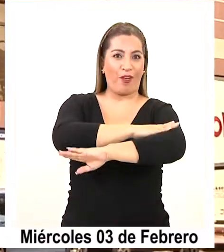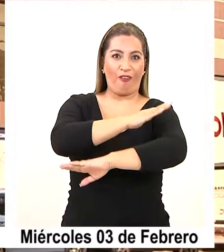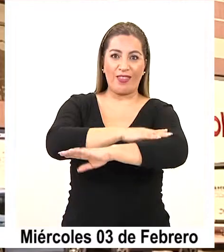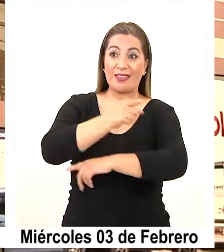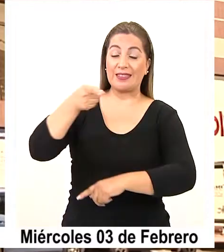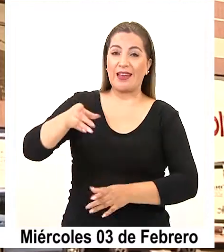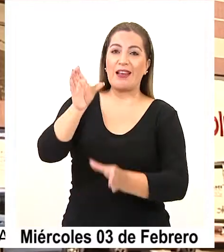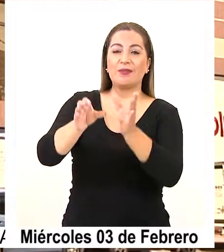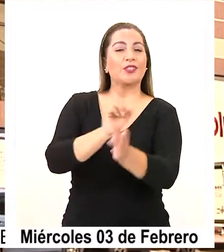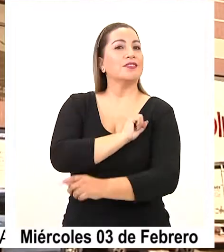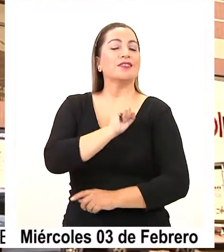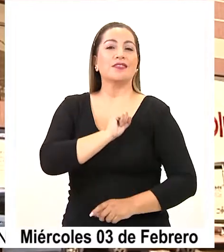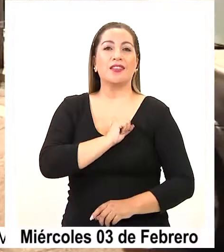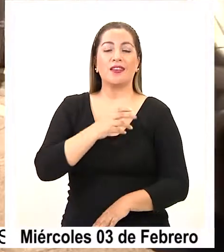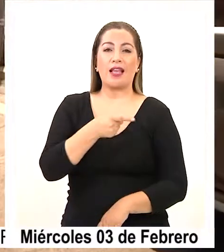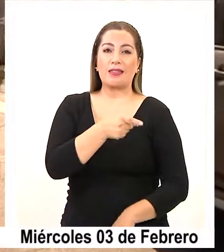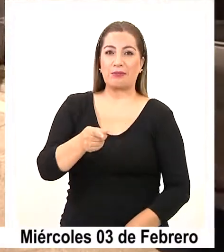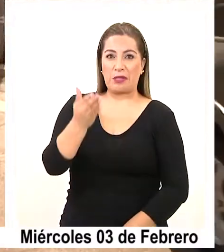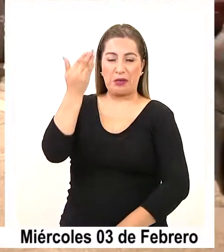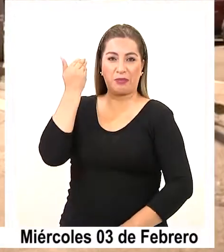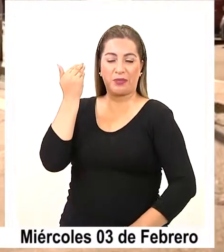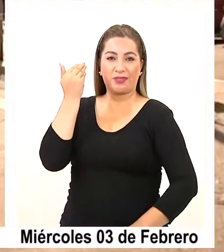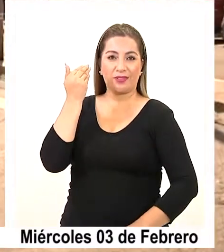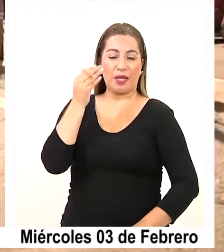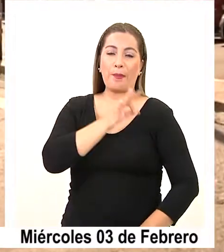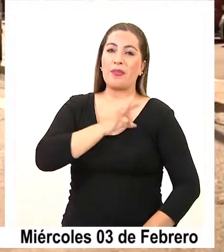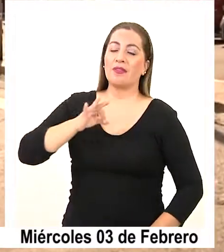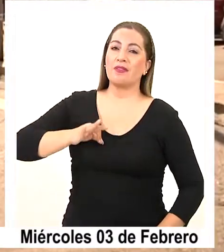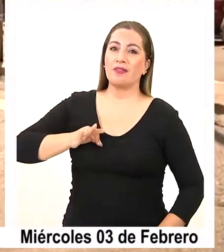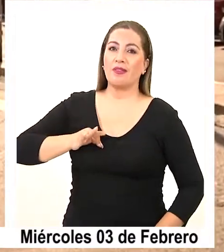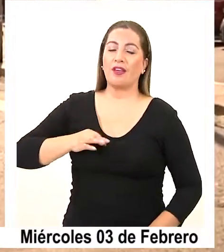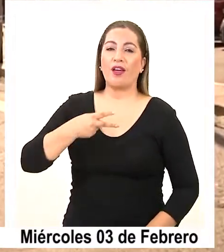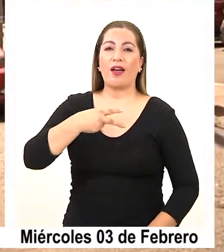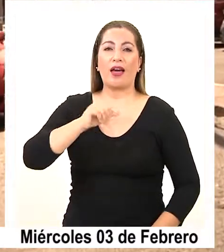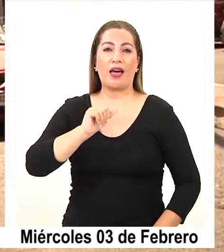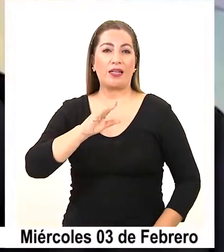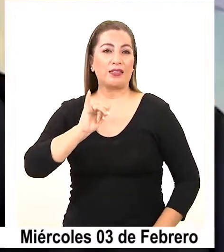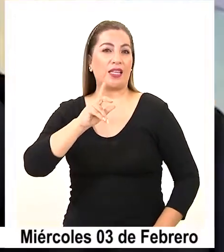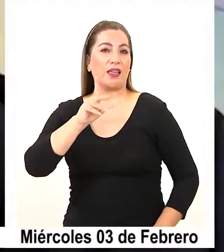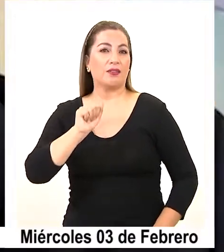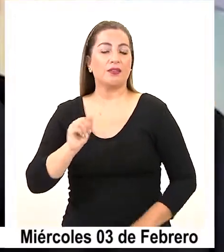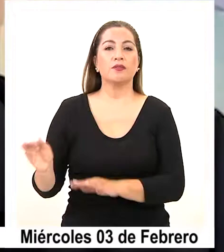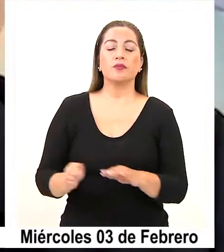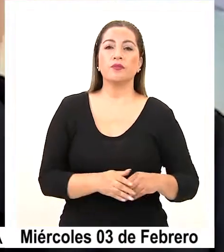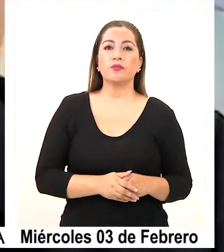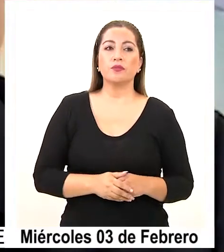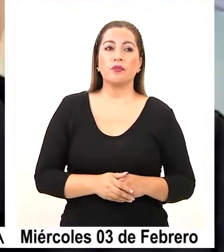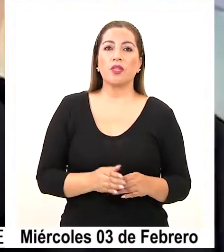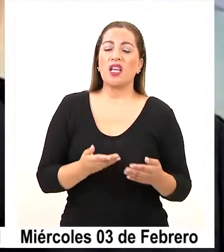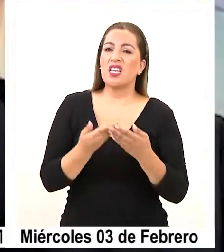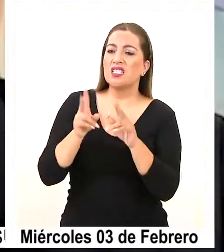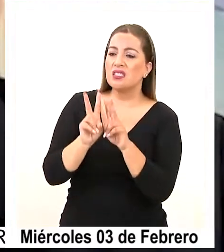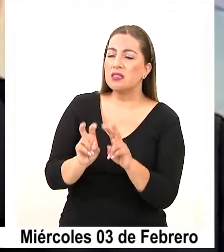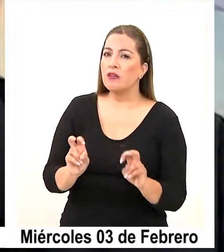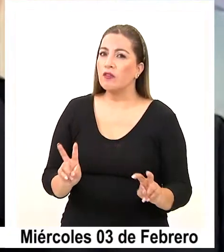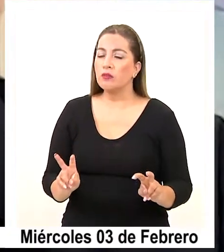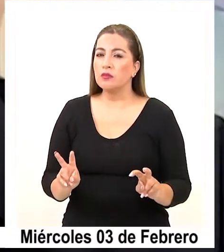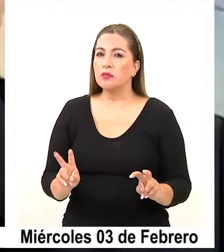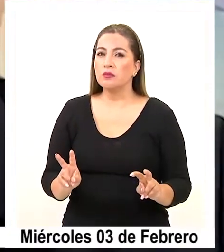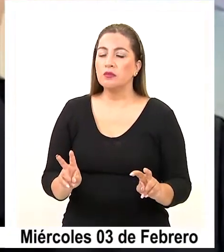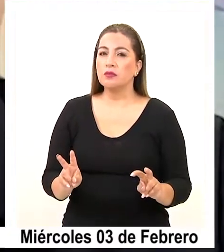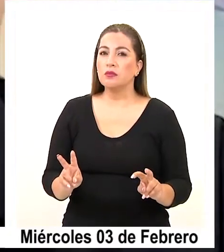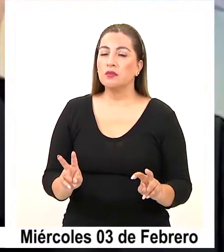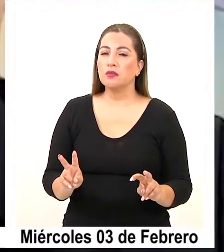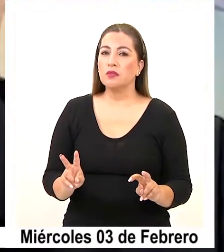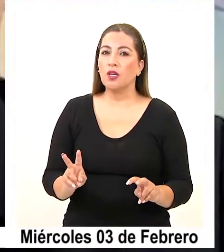expertos entregada la semana pasada al ministerio de Hacienda. Ese estudio es mandado a hacer